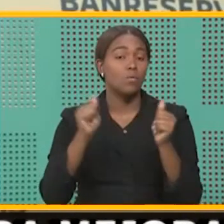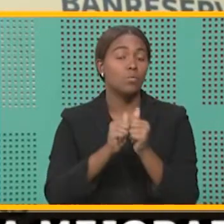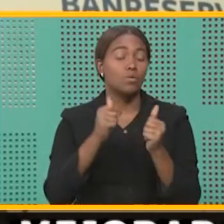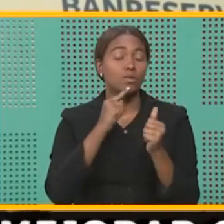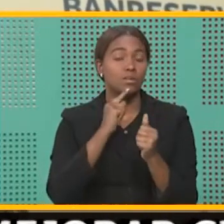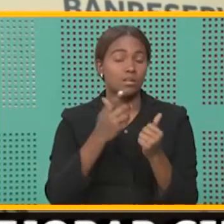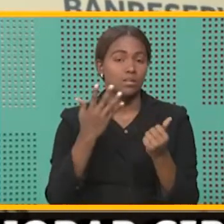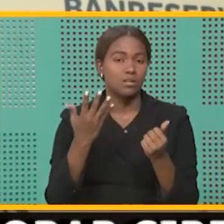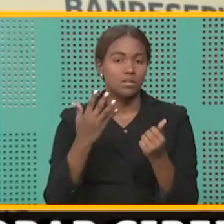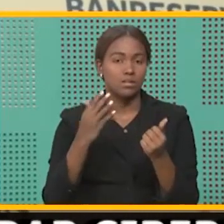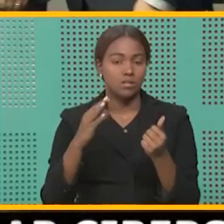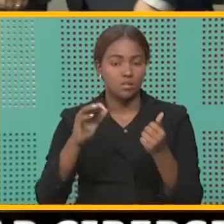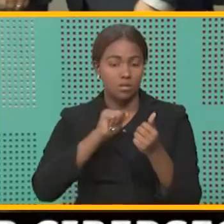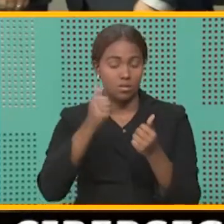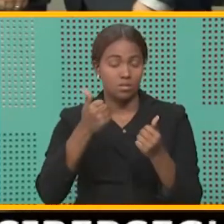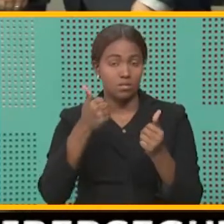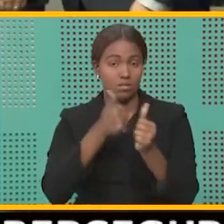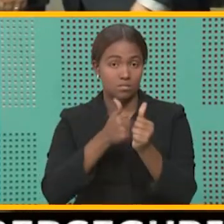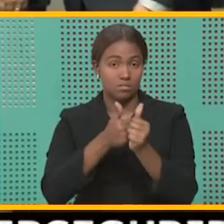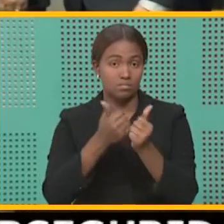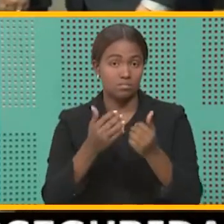con un otro selecto grupo.